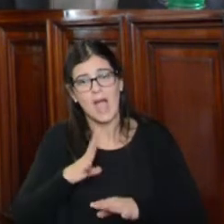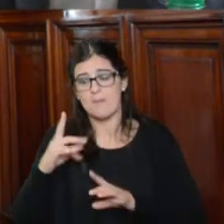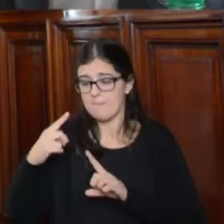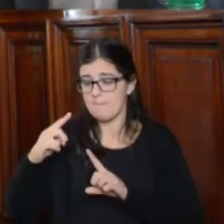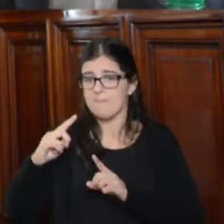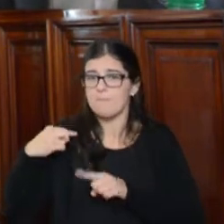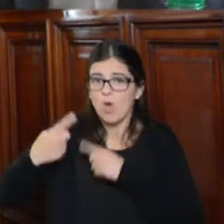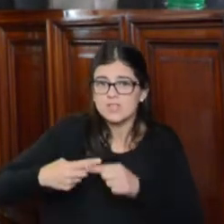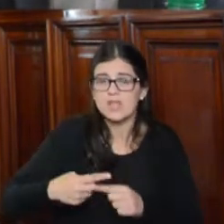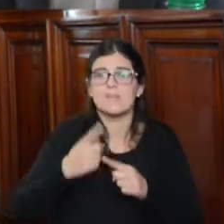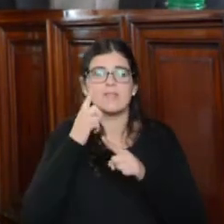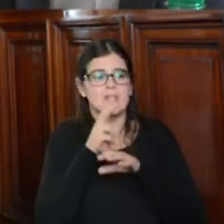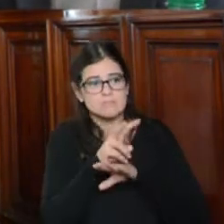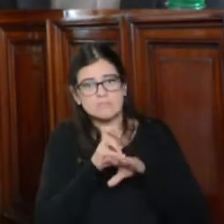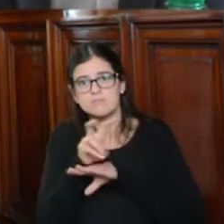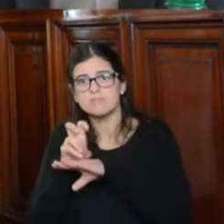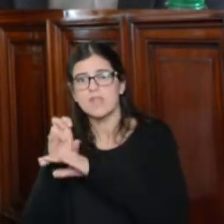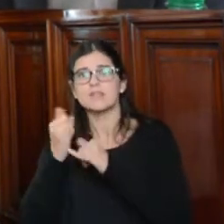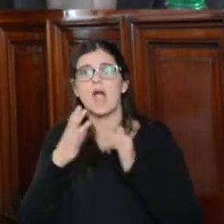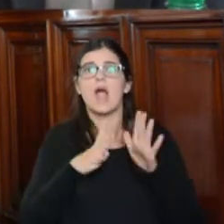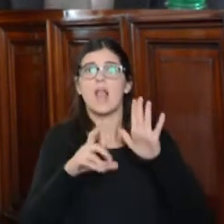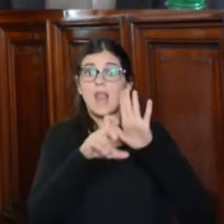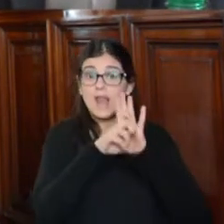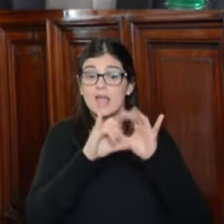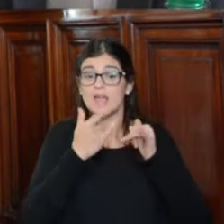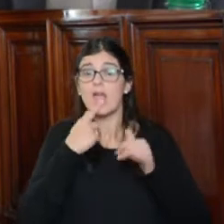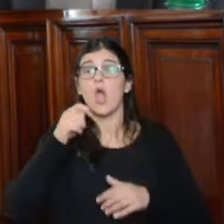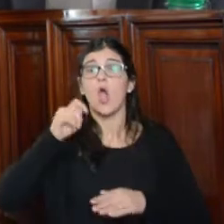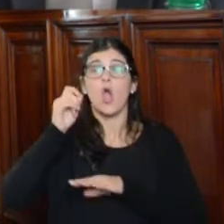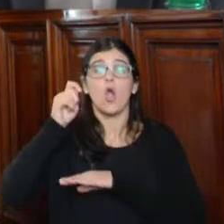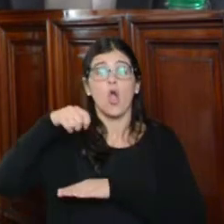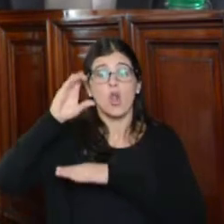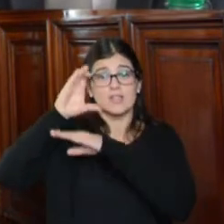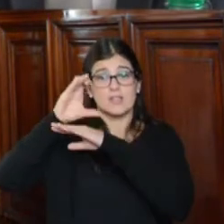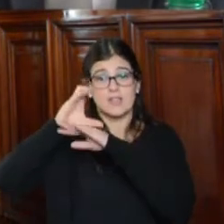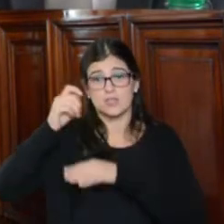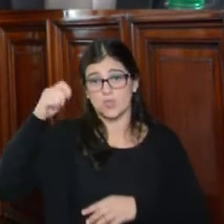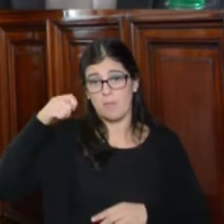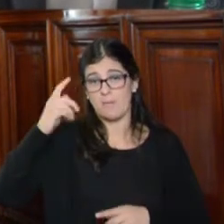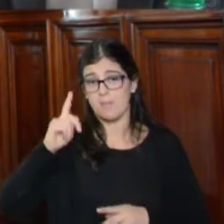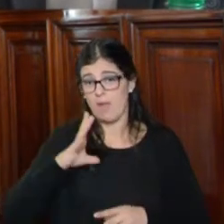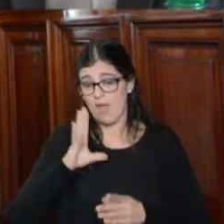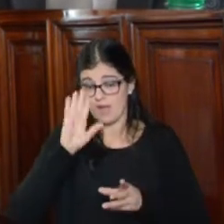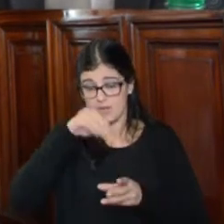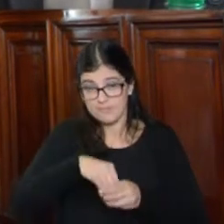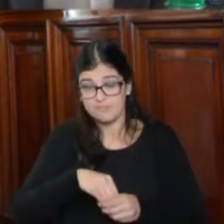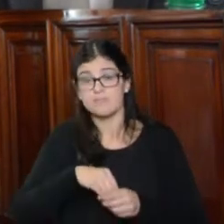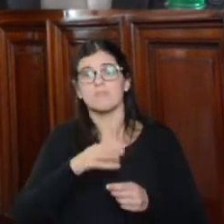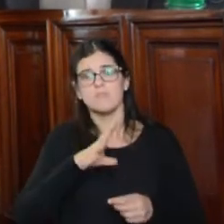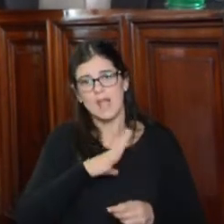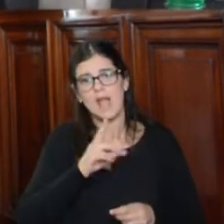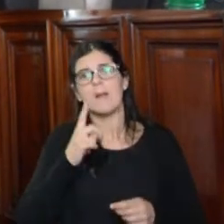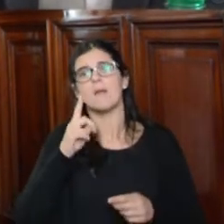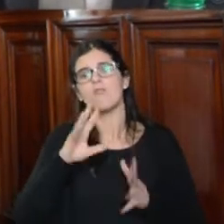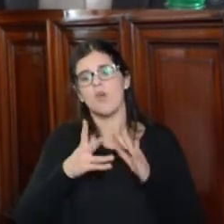de revisión establecidos en la ley que llegan hasta la Corte Suprema de Justicia de la Nación. Ya sé que está el Consejo de la